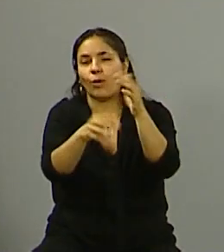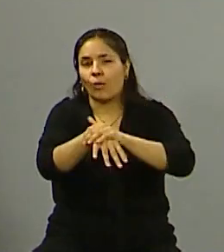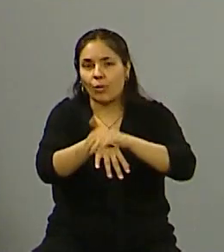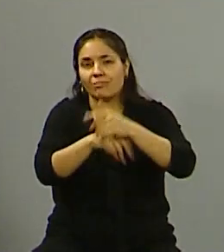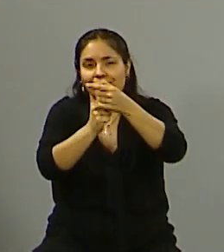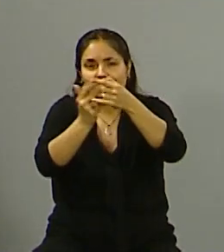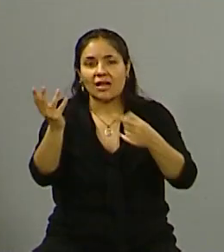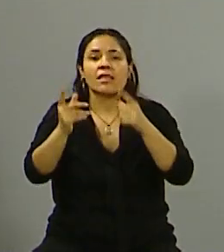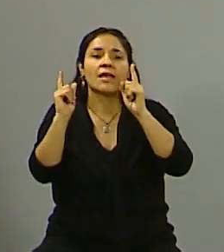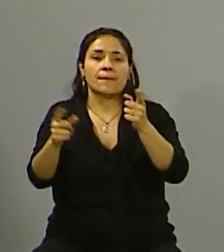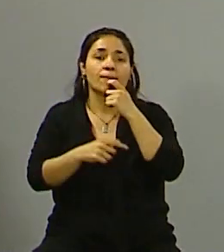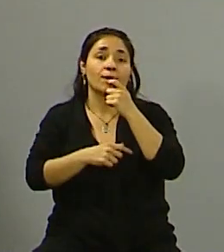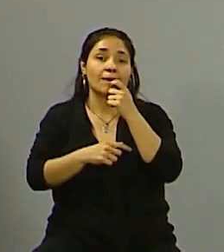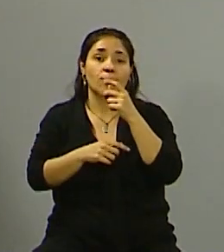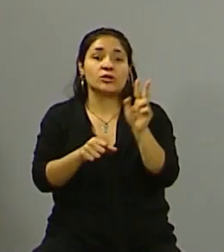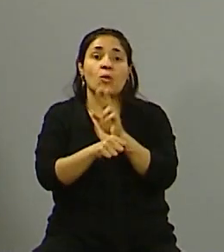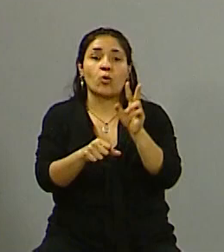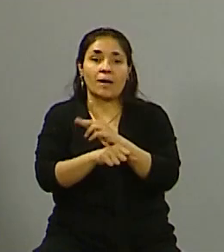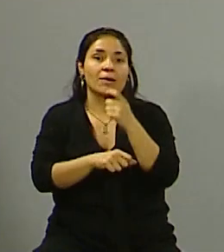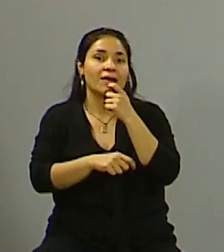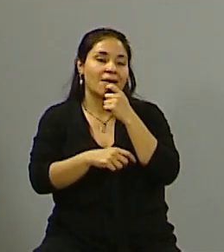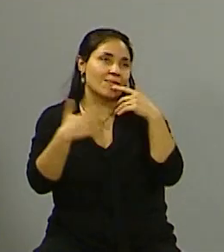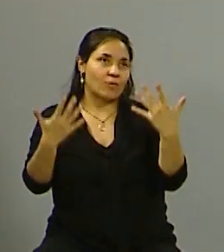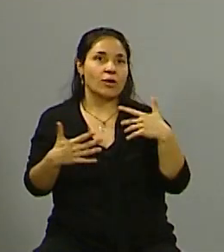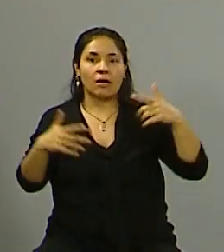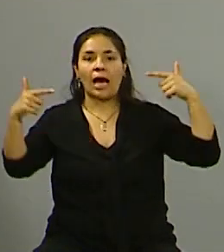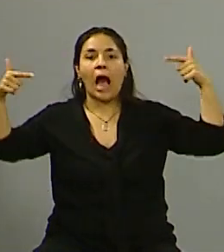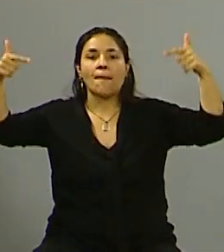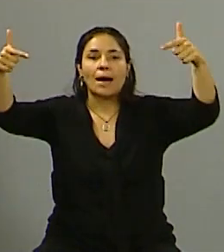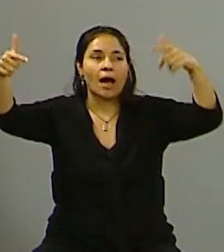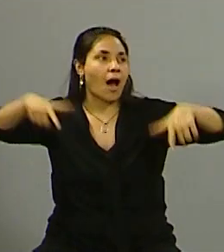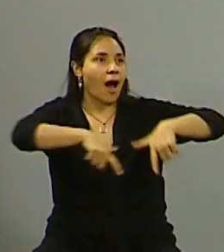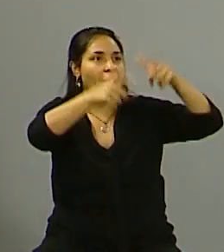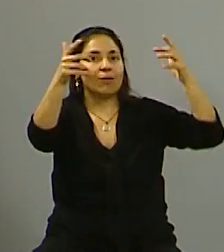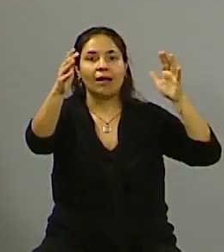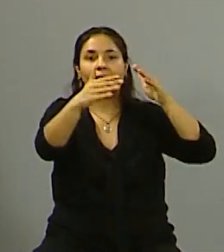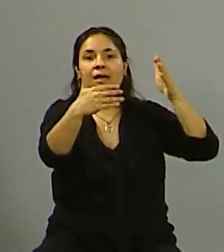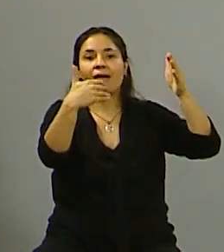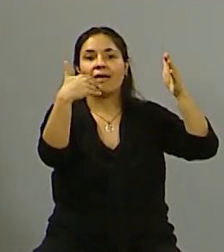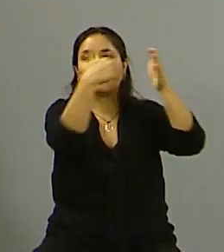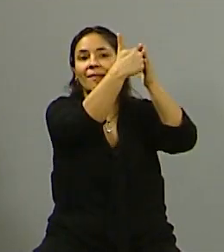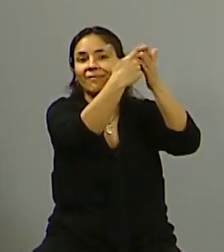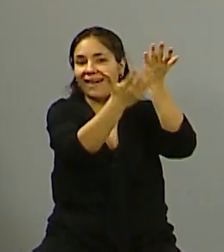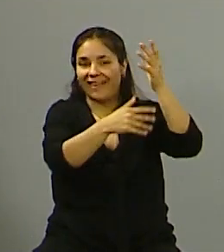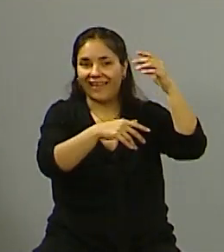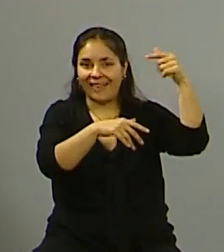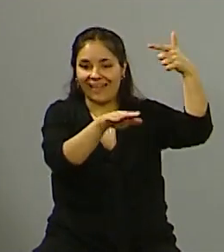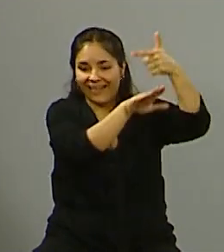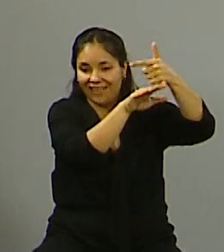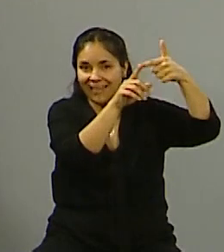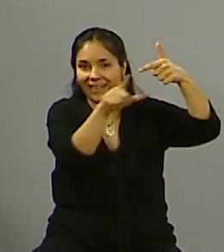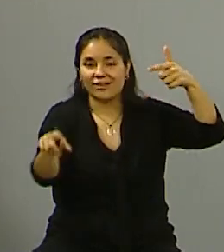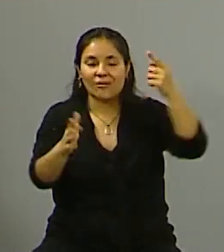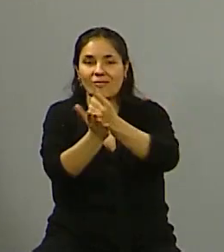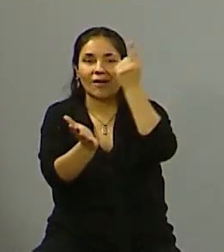afectar la seguridad, pueden tapar unas cámaras. Bueno, todas esas cuestiones de mantenimiento nosotros en Goy Cruz las vamos haciendo porque sí tenemos competencia.